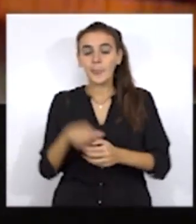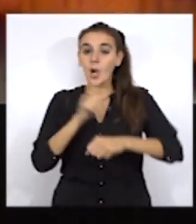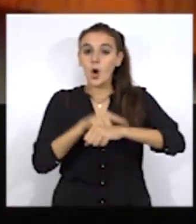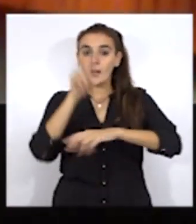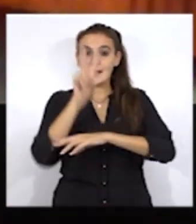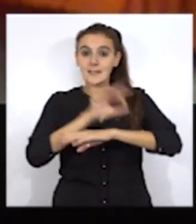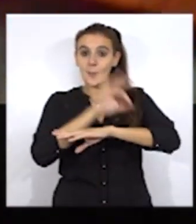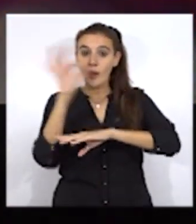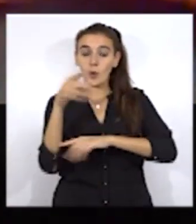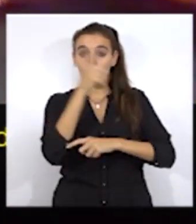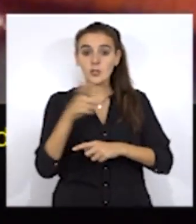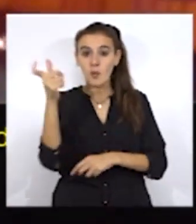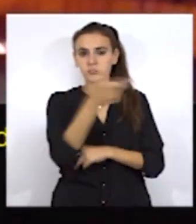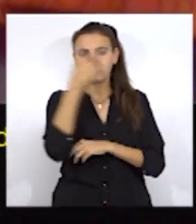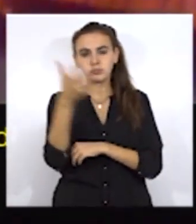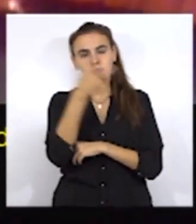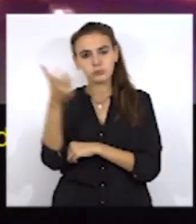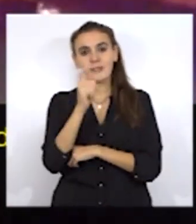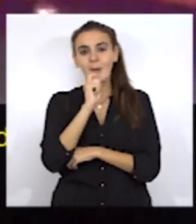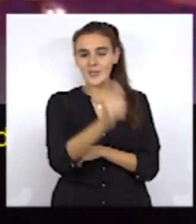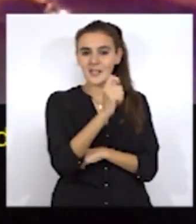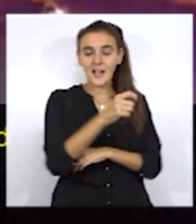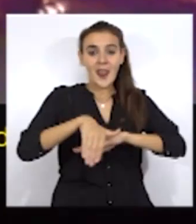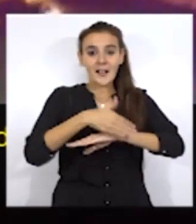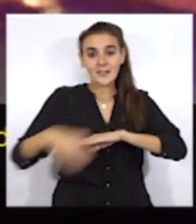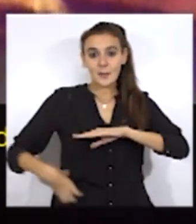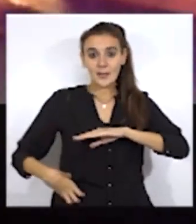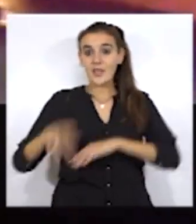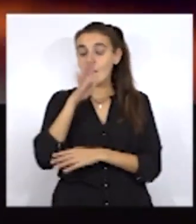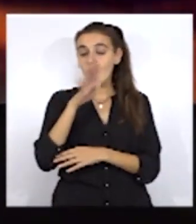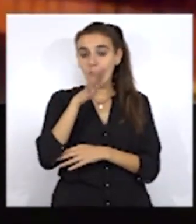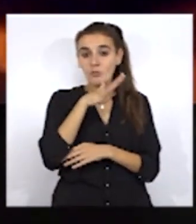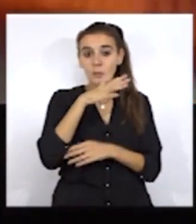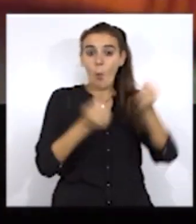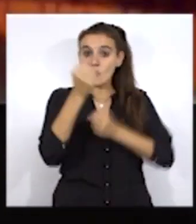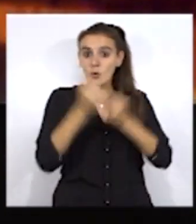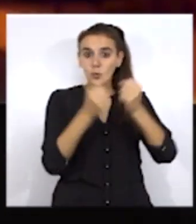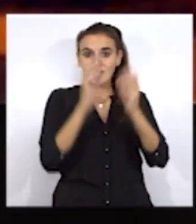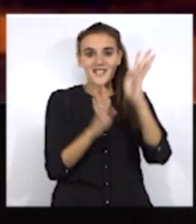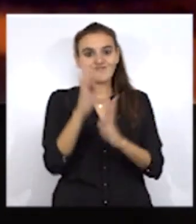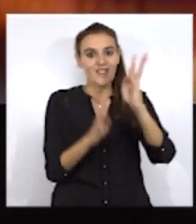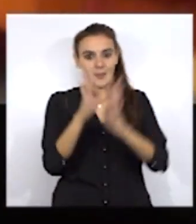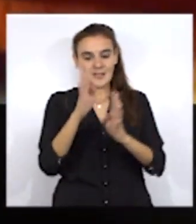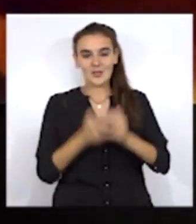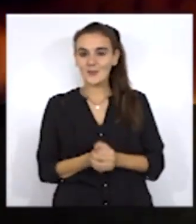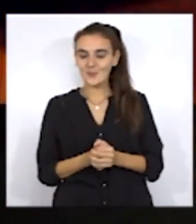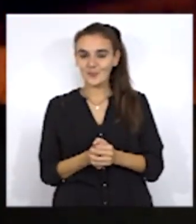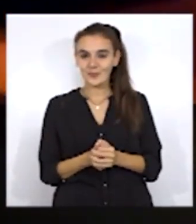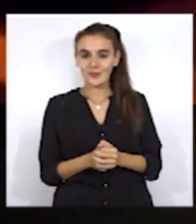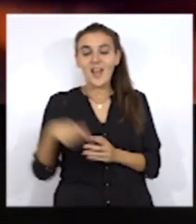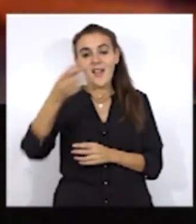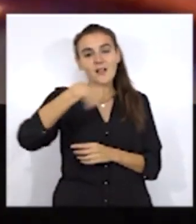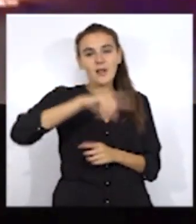fueron requeridos a la barriada del Príncipe a consecuencia de que unos vehículos estaban ardiendo. Al llegar, se encontraron con una barricada en el